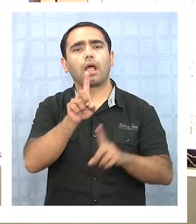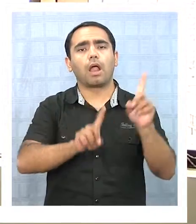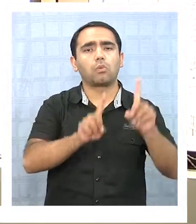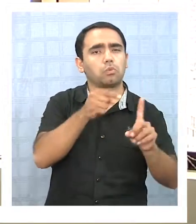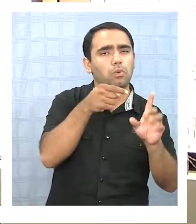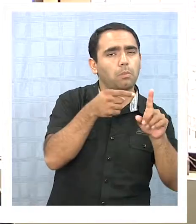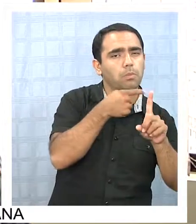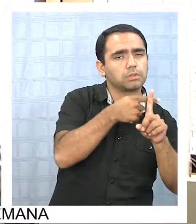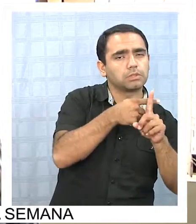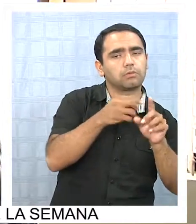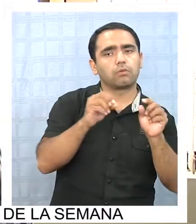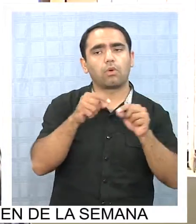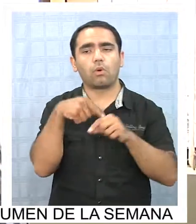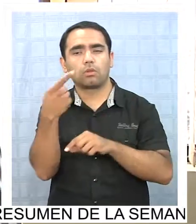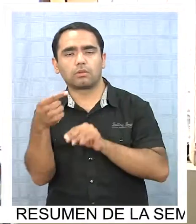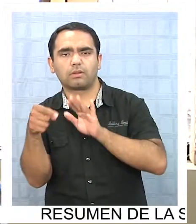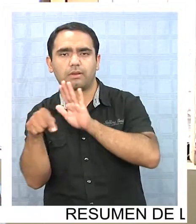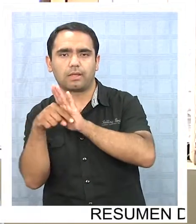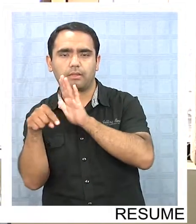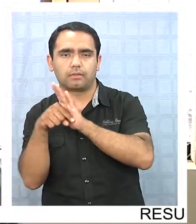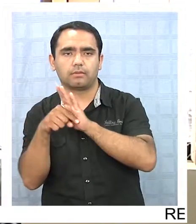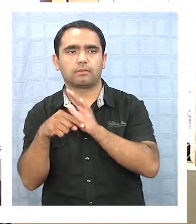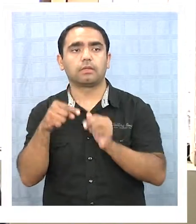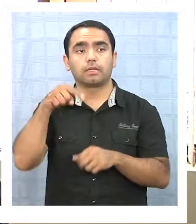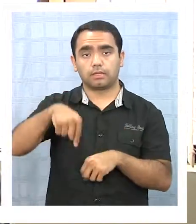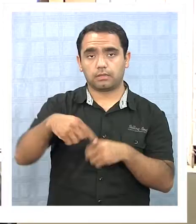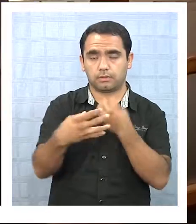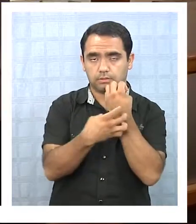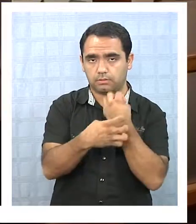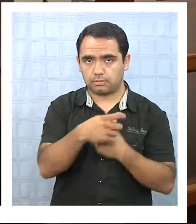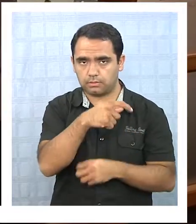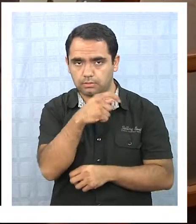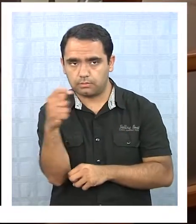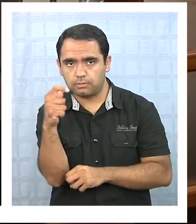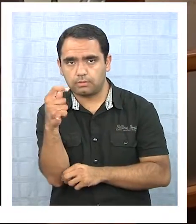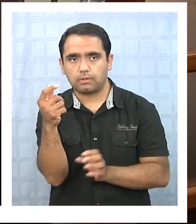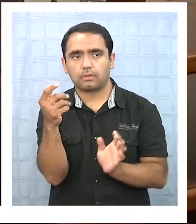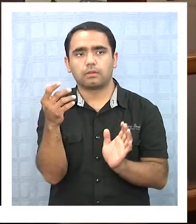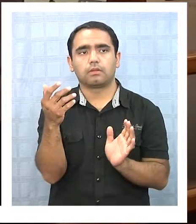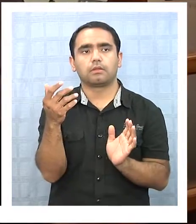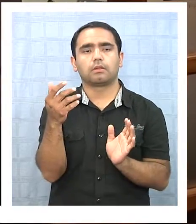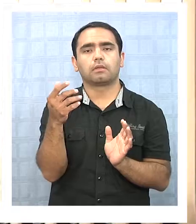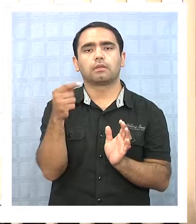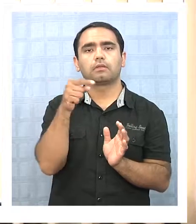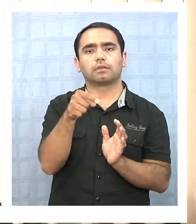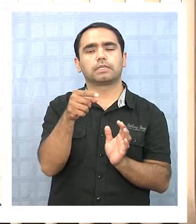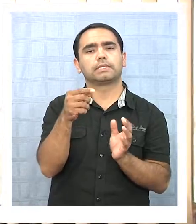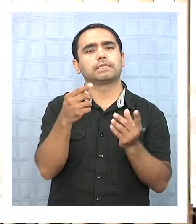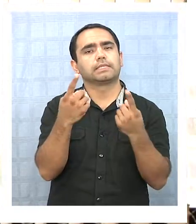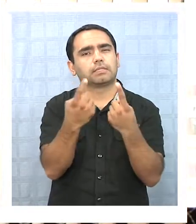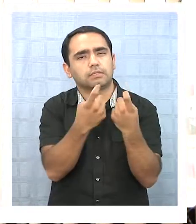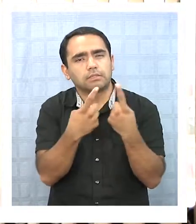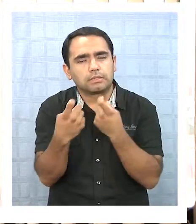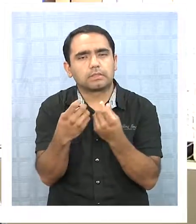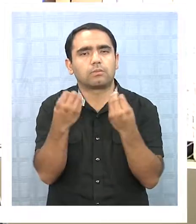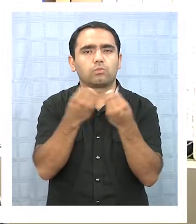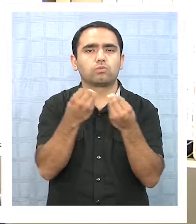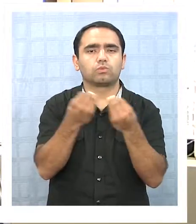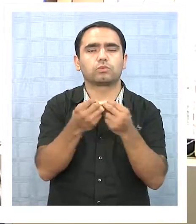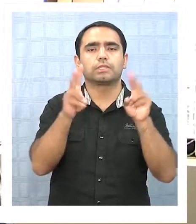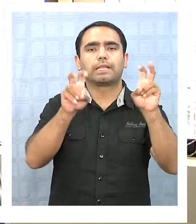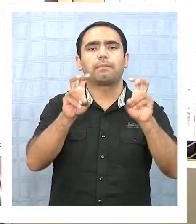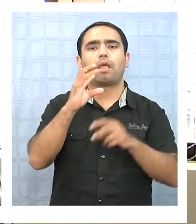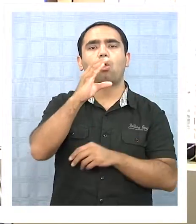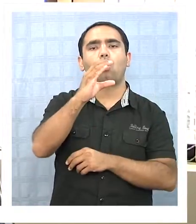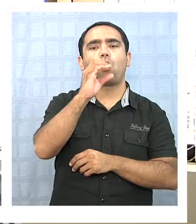Algunos aspectos positivos, otros aspectos hoy día negativos. Especialmente en nuestra región, que es muy dependiente de la actividad